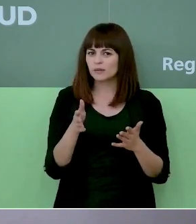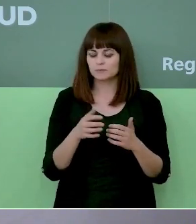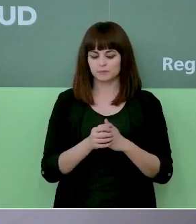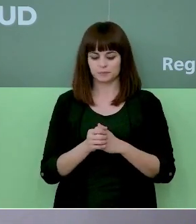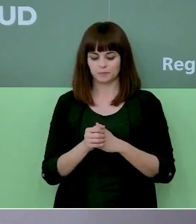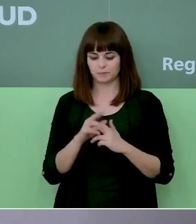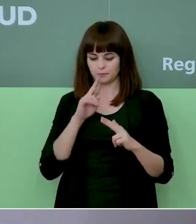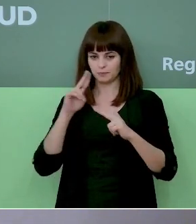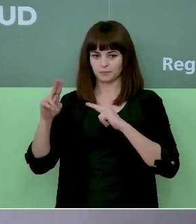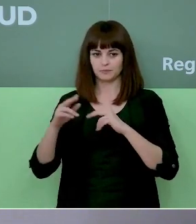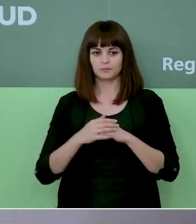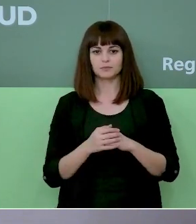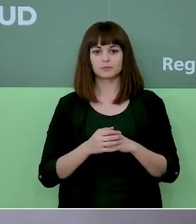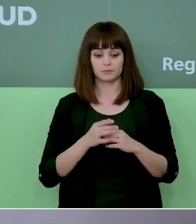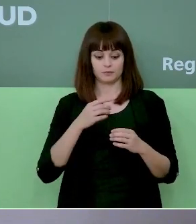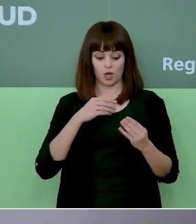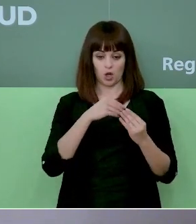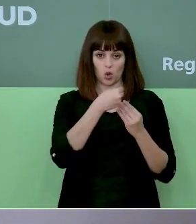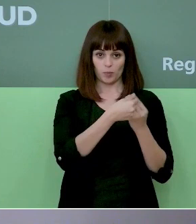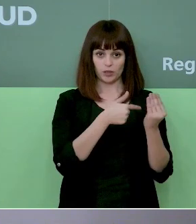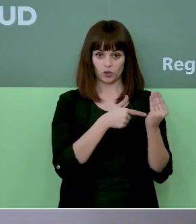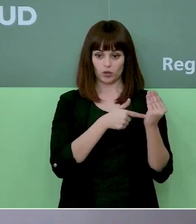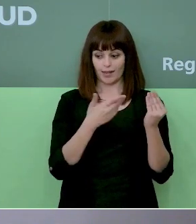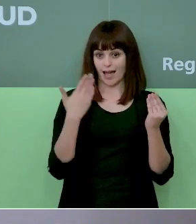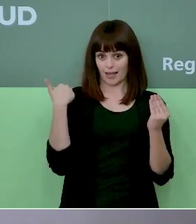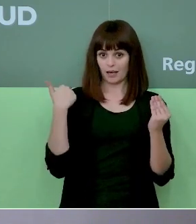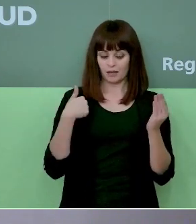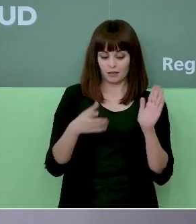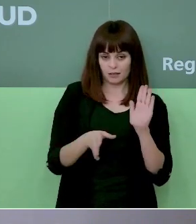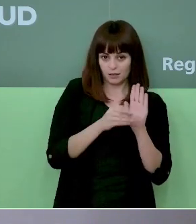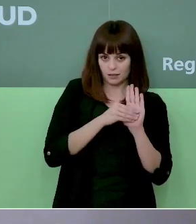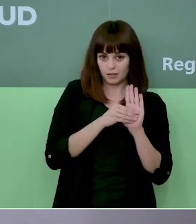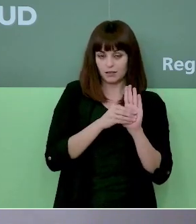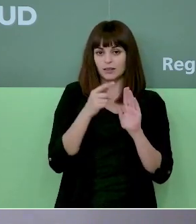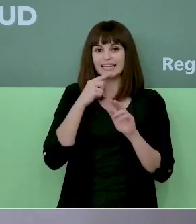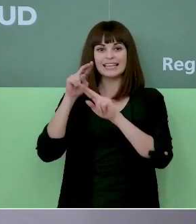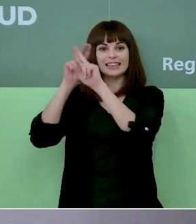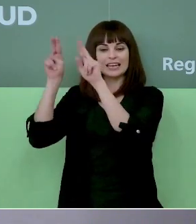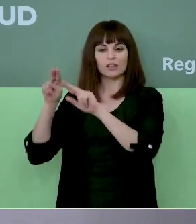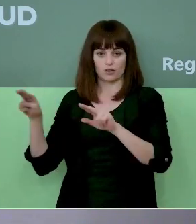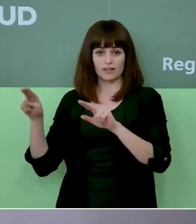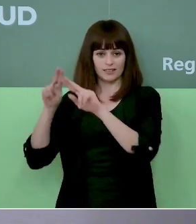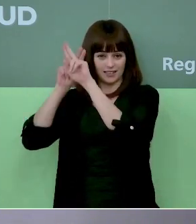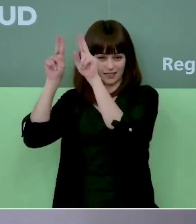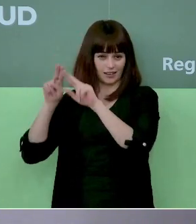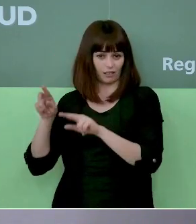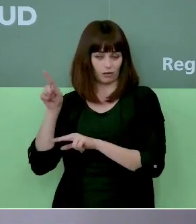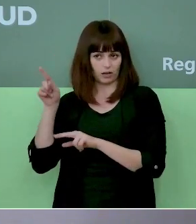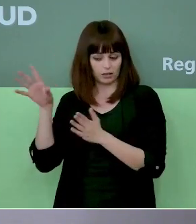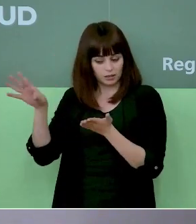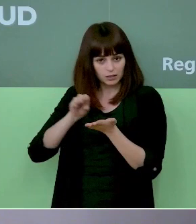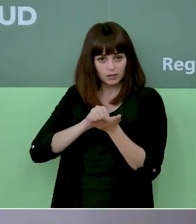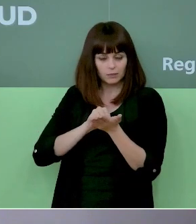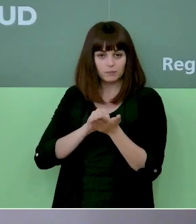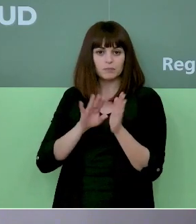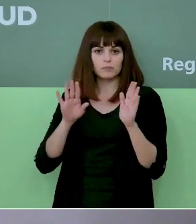Pues básicamente porque en nuestro documento de ayer recogemos la bibliografía internacional y la bibliografía internacional sin